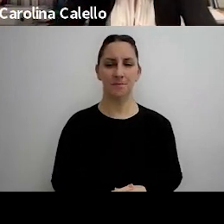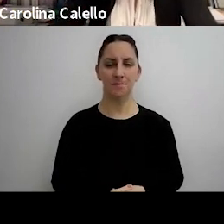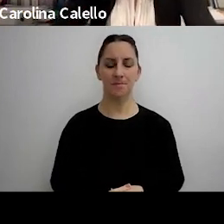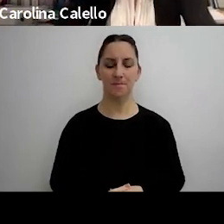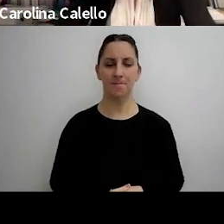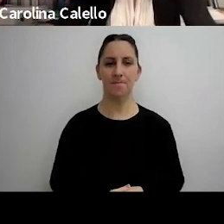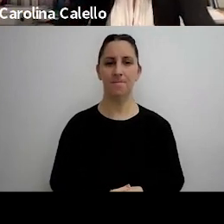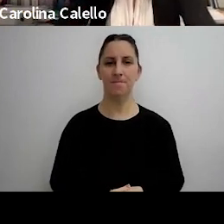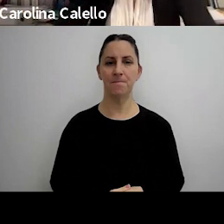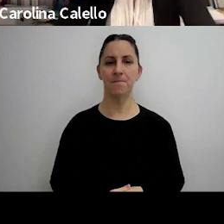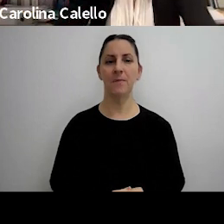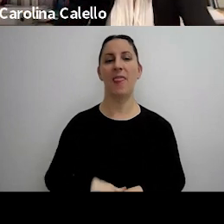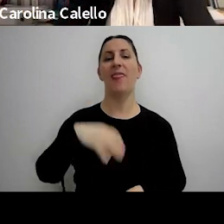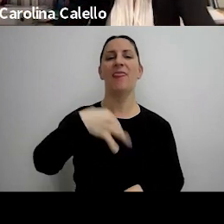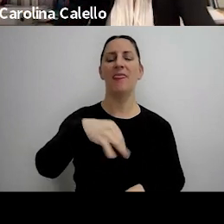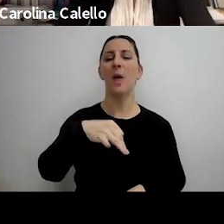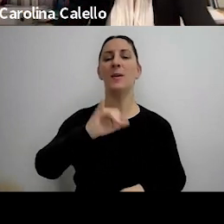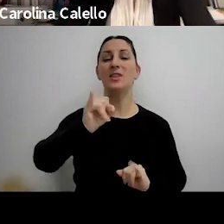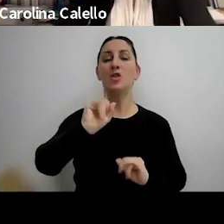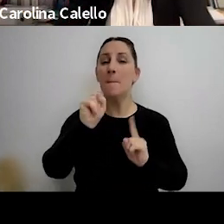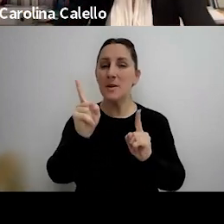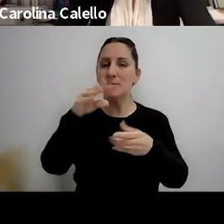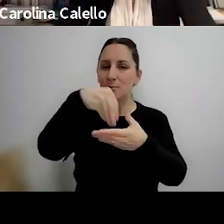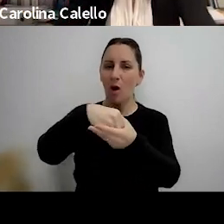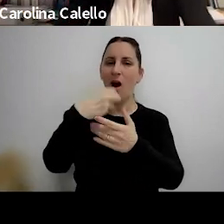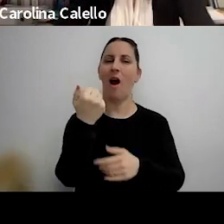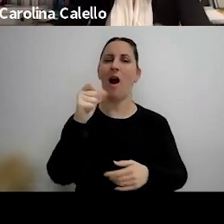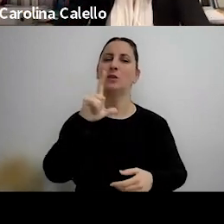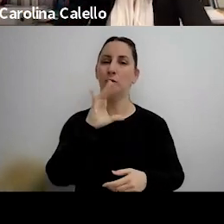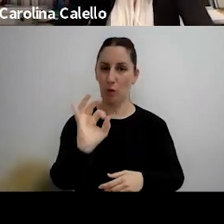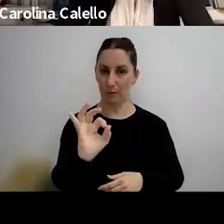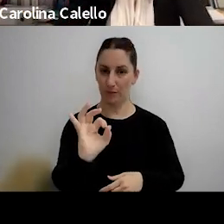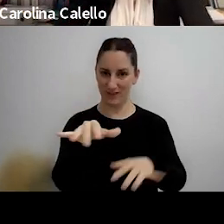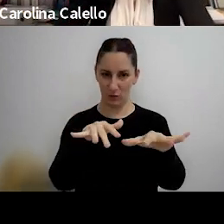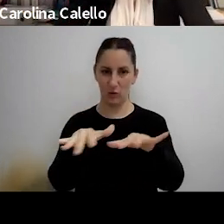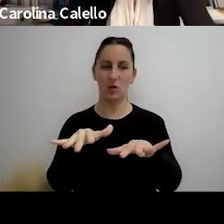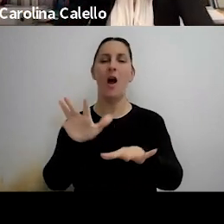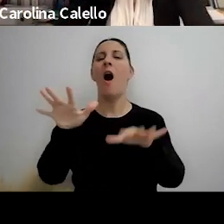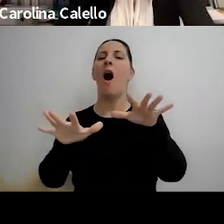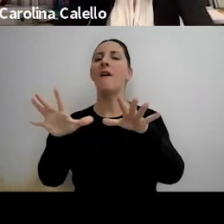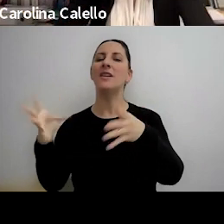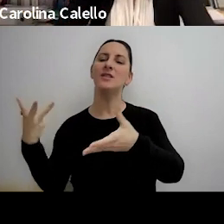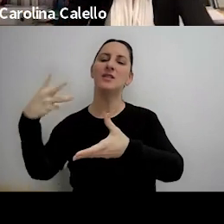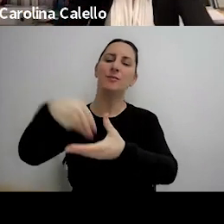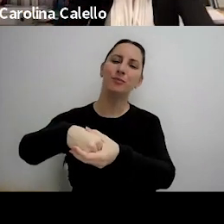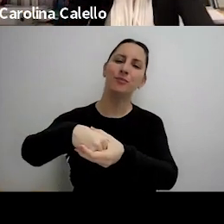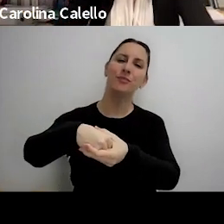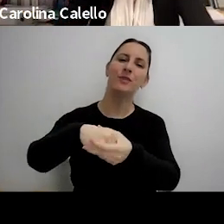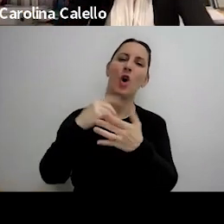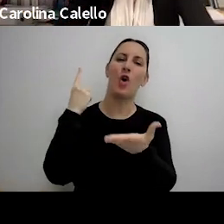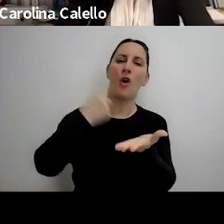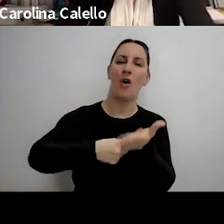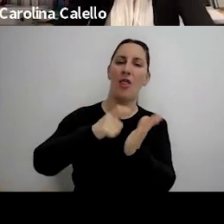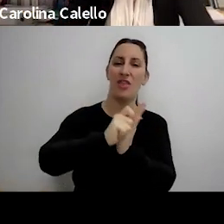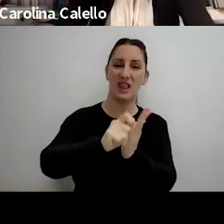exigido es que esté en el mismo acto algunas veces se integra con algún dictamen no sé